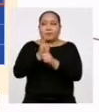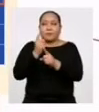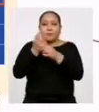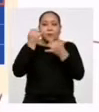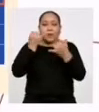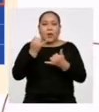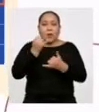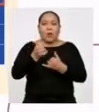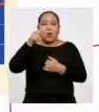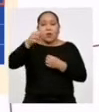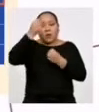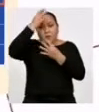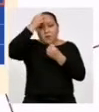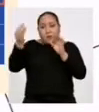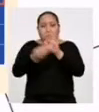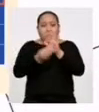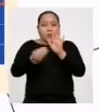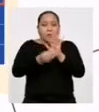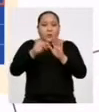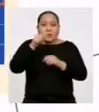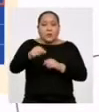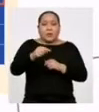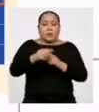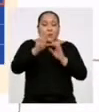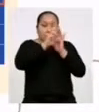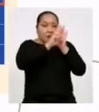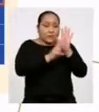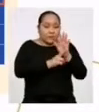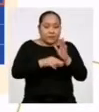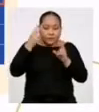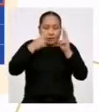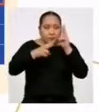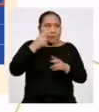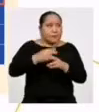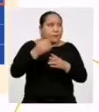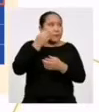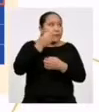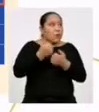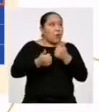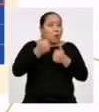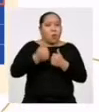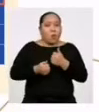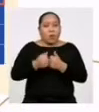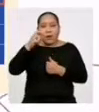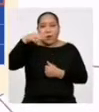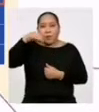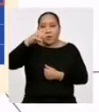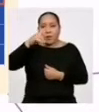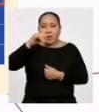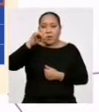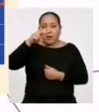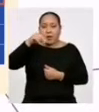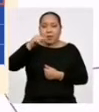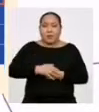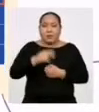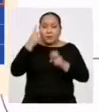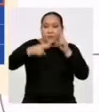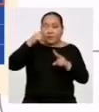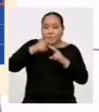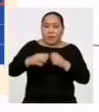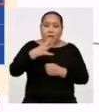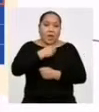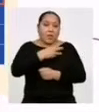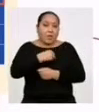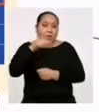con los valores agregados a nuestra fórmula Nos toca calcular la mediana Como estamos hablando de las edades